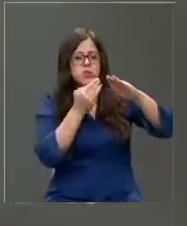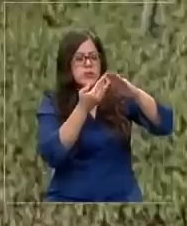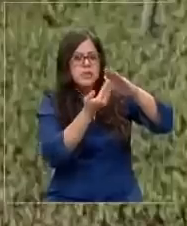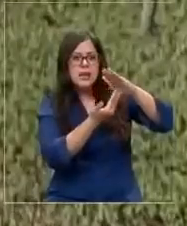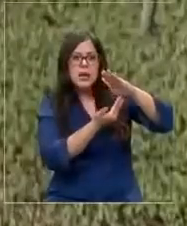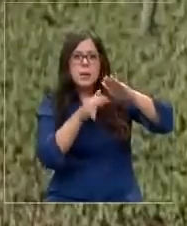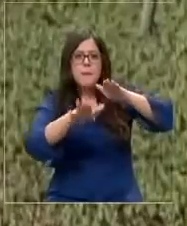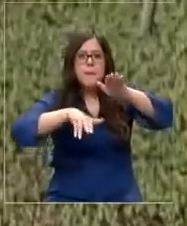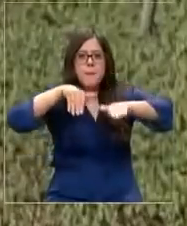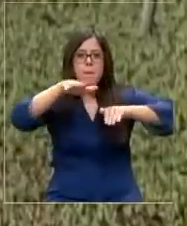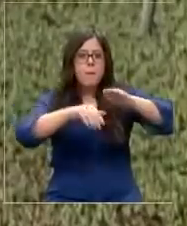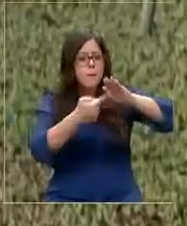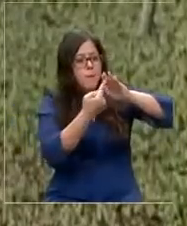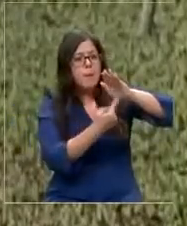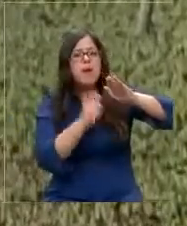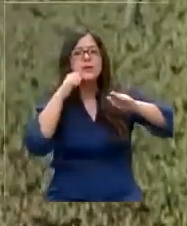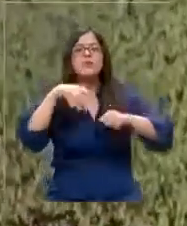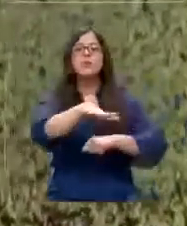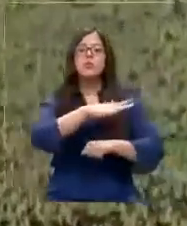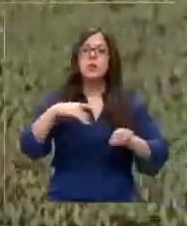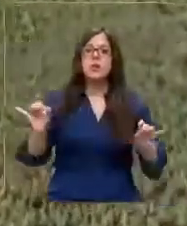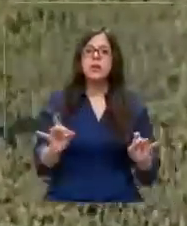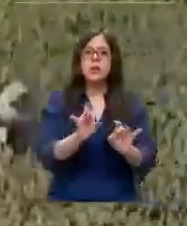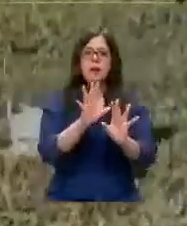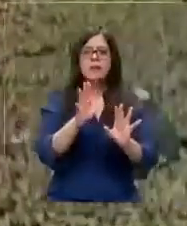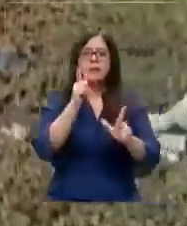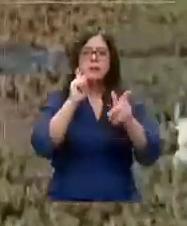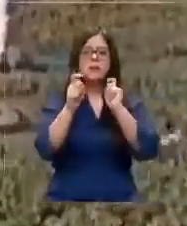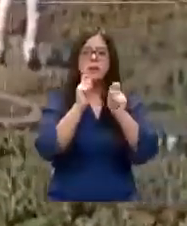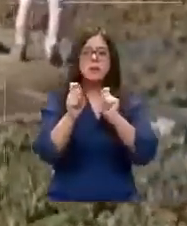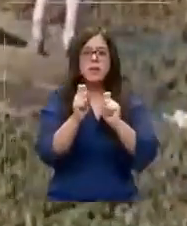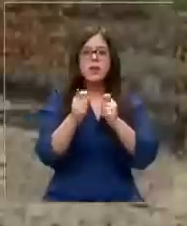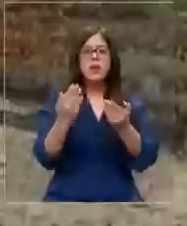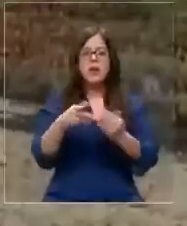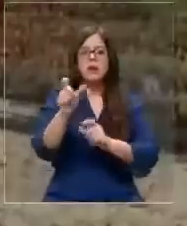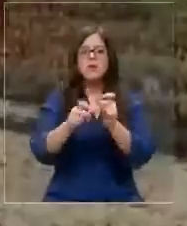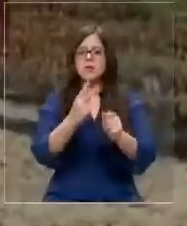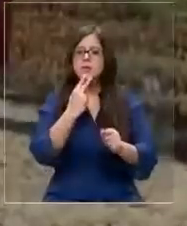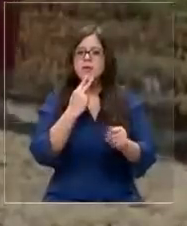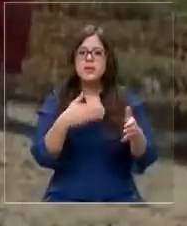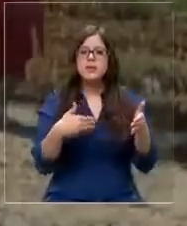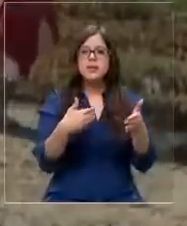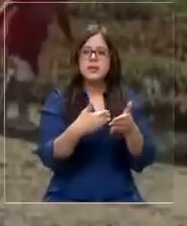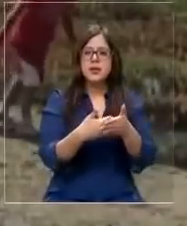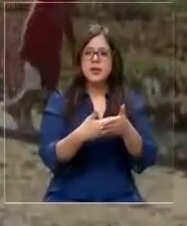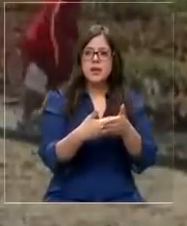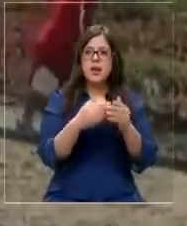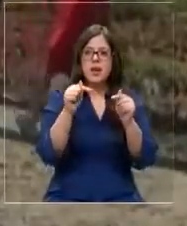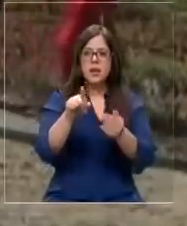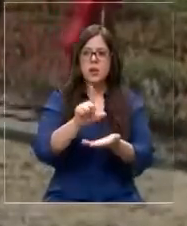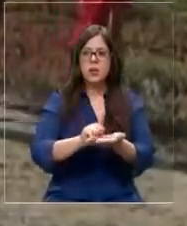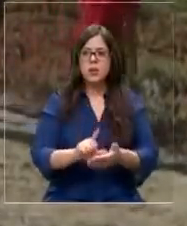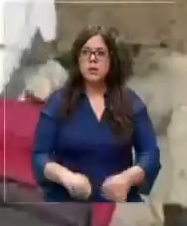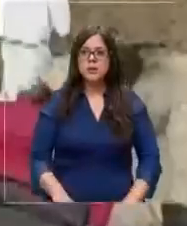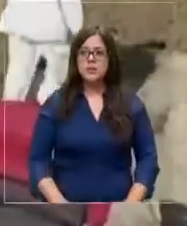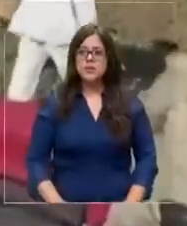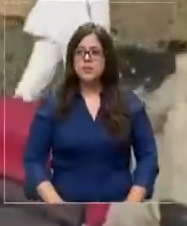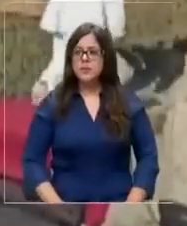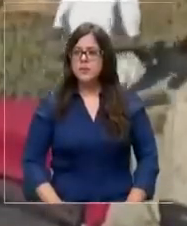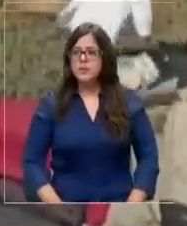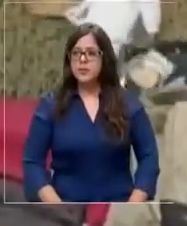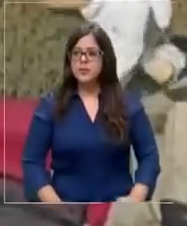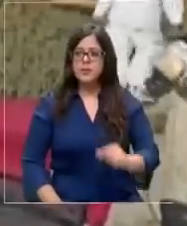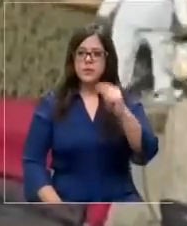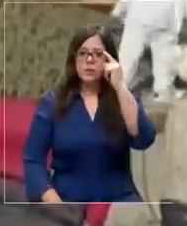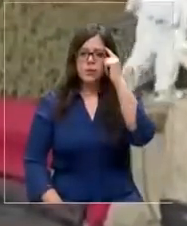menor en sus pies. Una situación de extrema gravedad y riesgo para quienes viven en las cercanías de este lugar. El